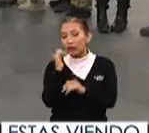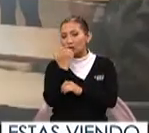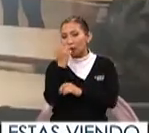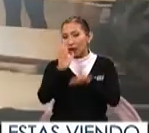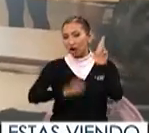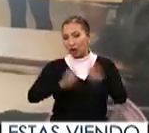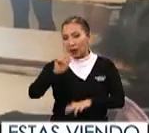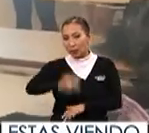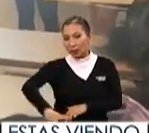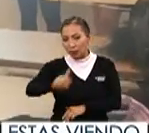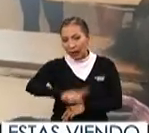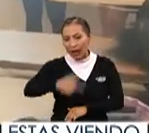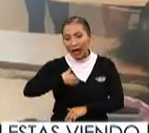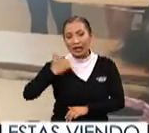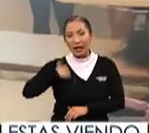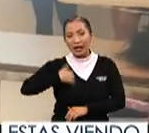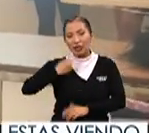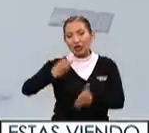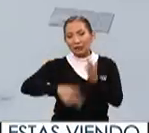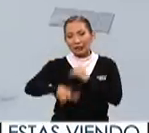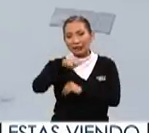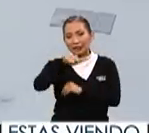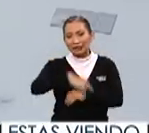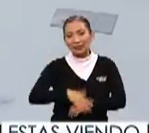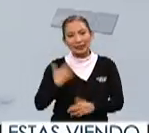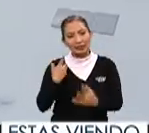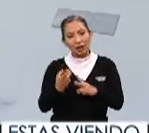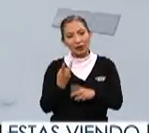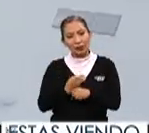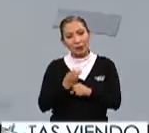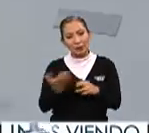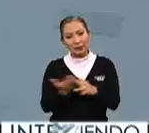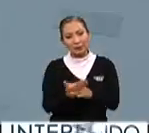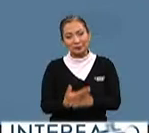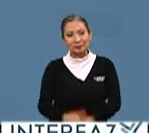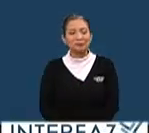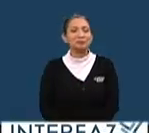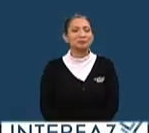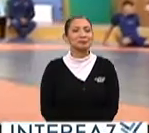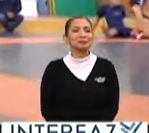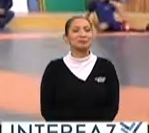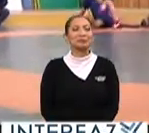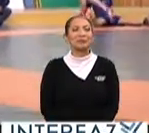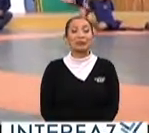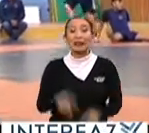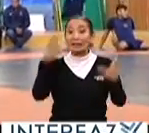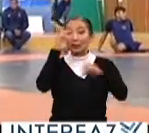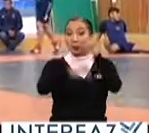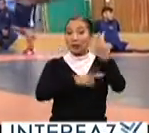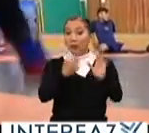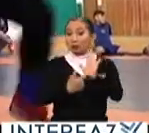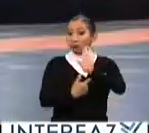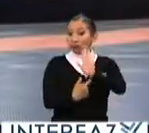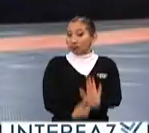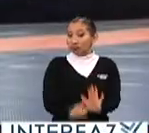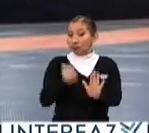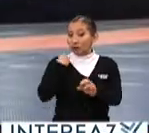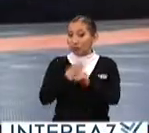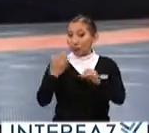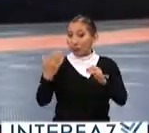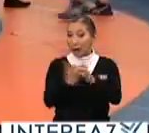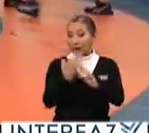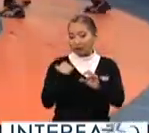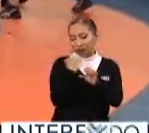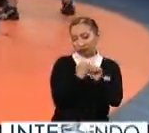escuelas normales públicas en Canadá 2017, segunda fase. Y en los deportes te presentamos la segunda